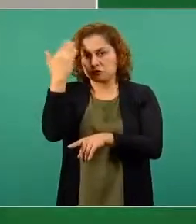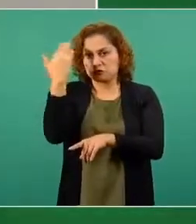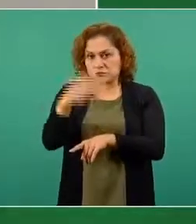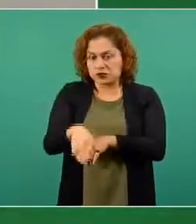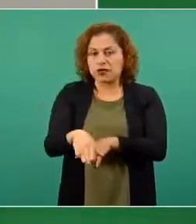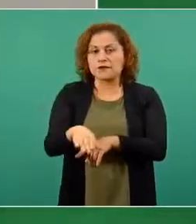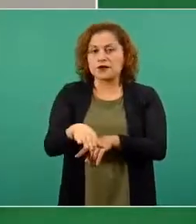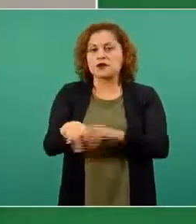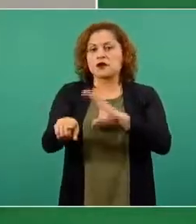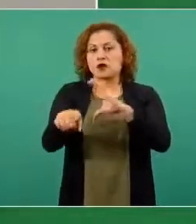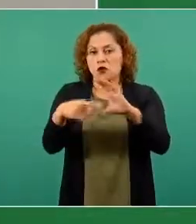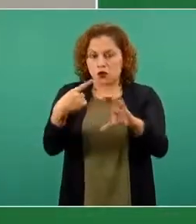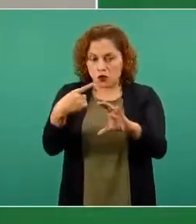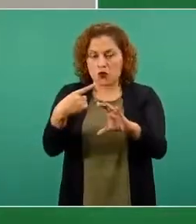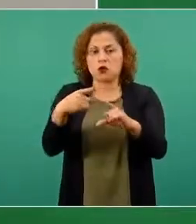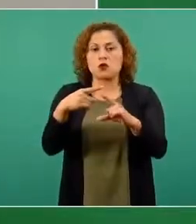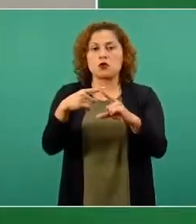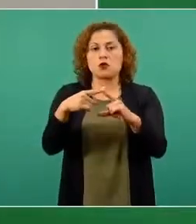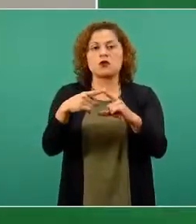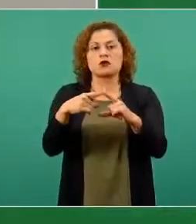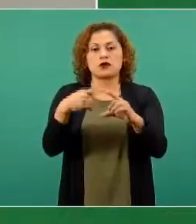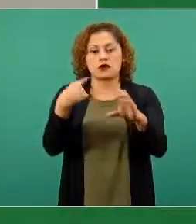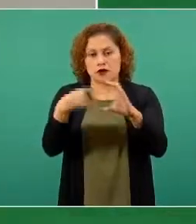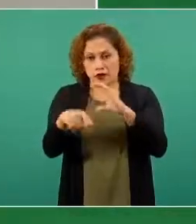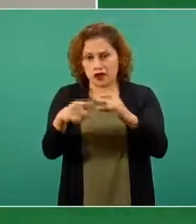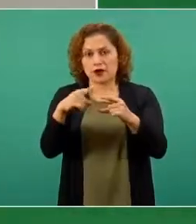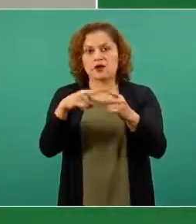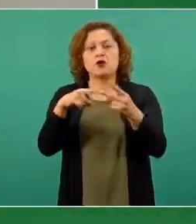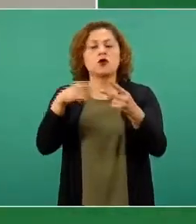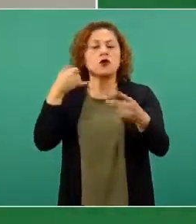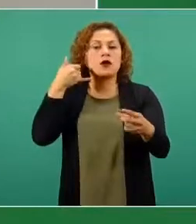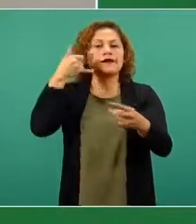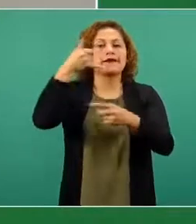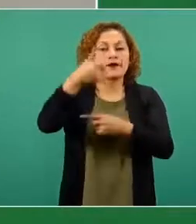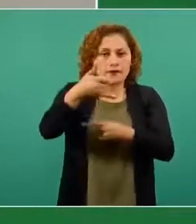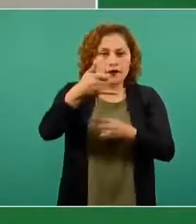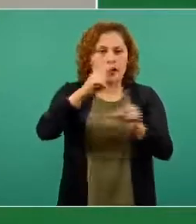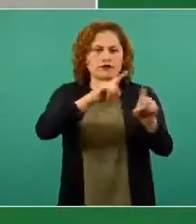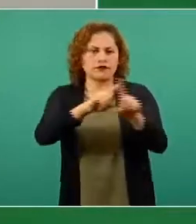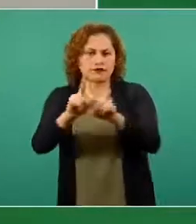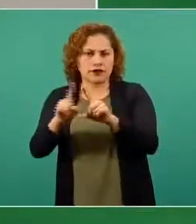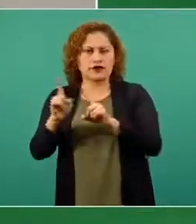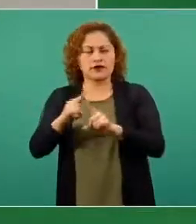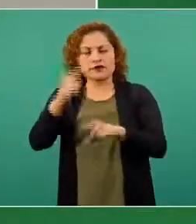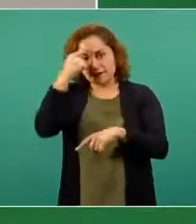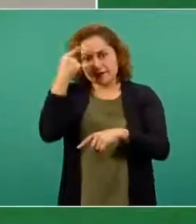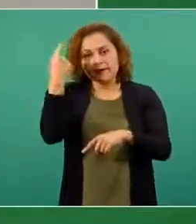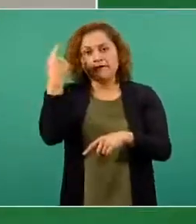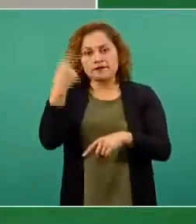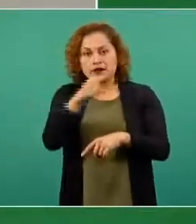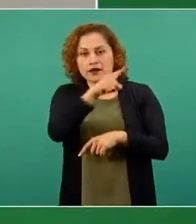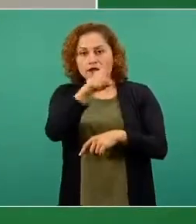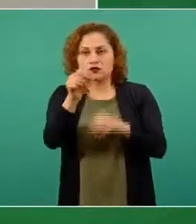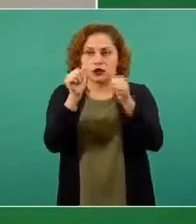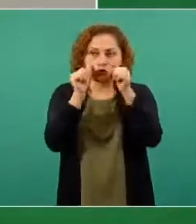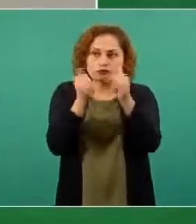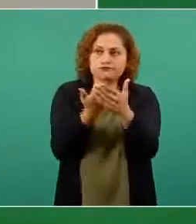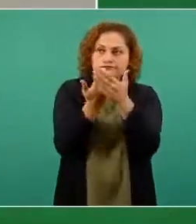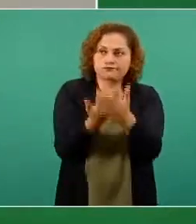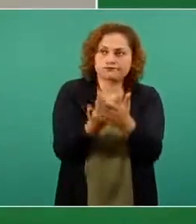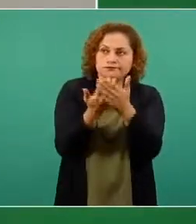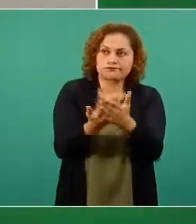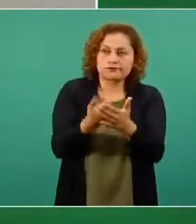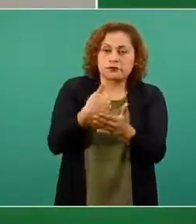es el correo electrónico, las llamadas telefónicas para que en su momento podamos estar listos en el día que nos